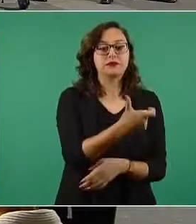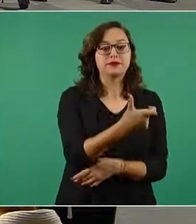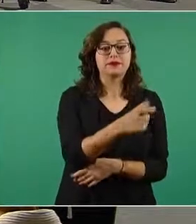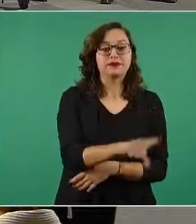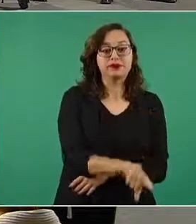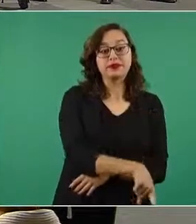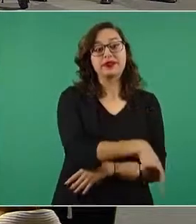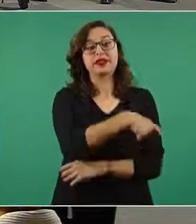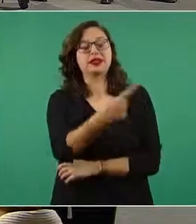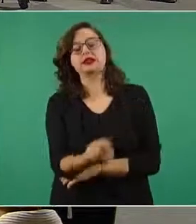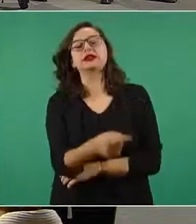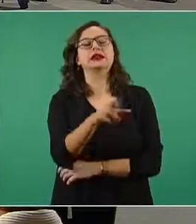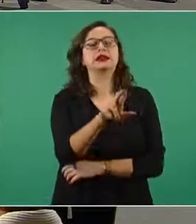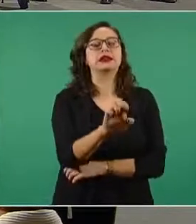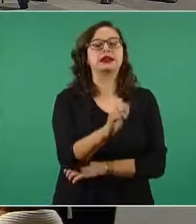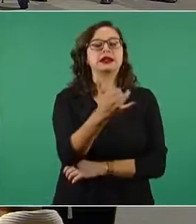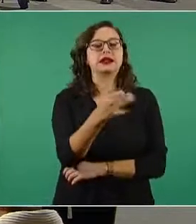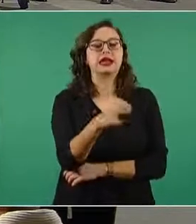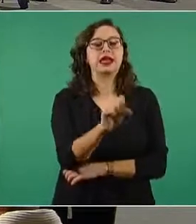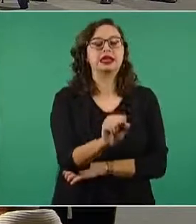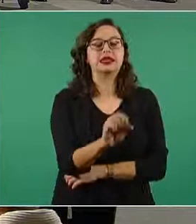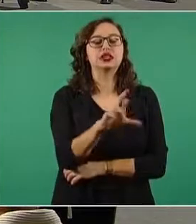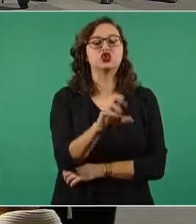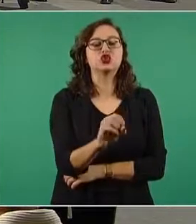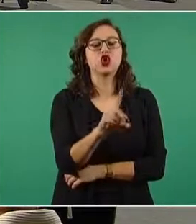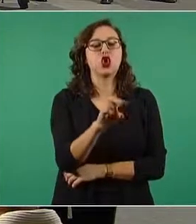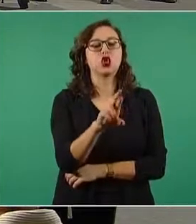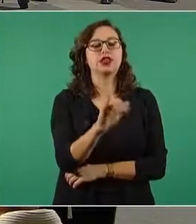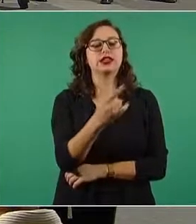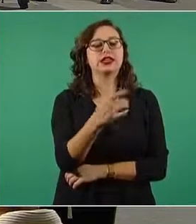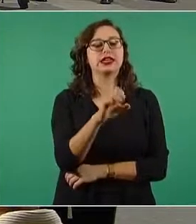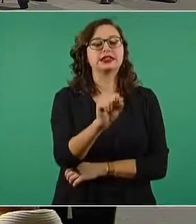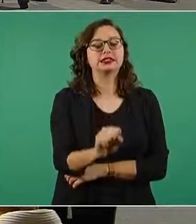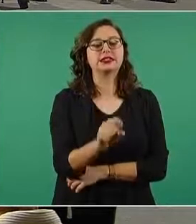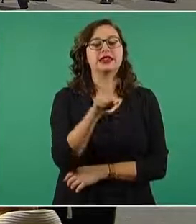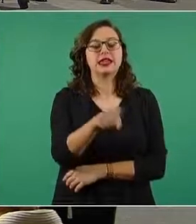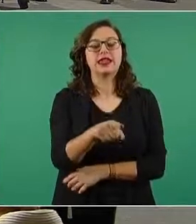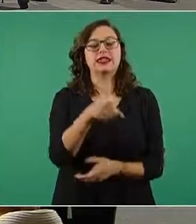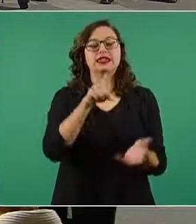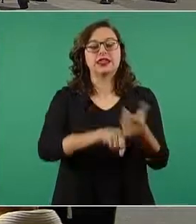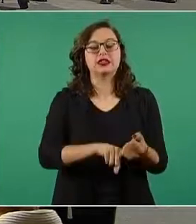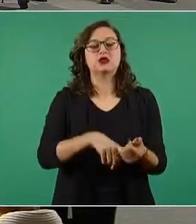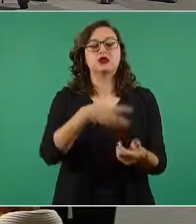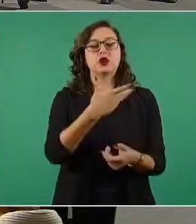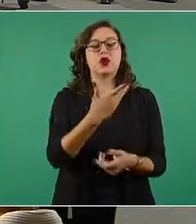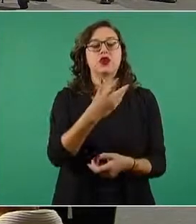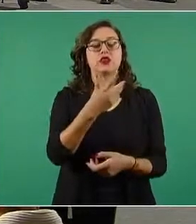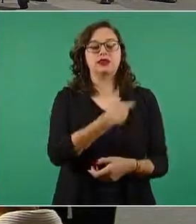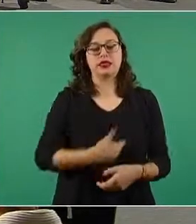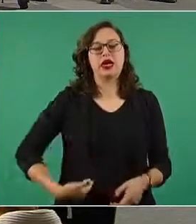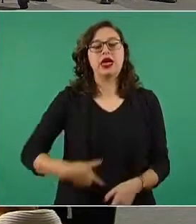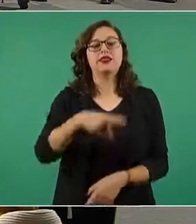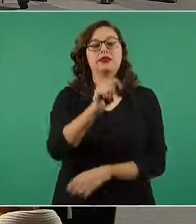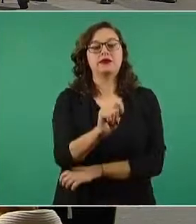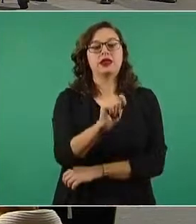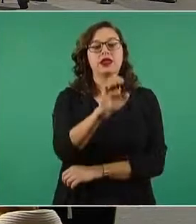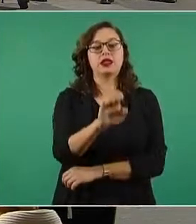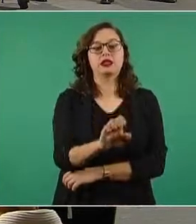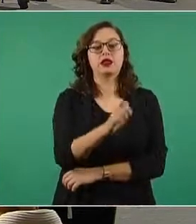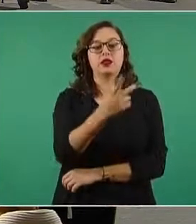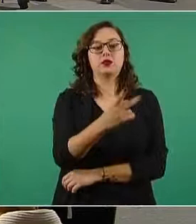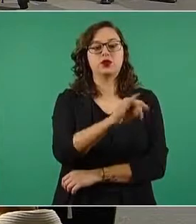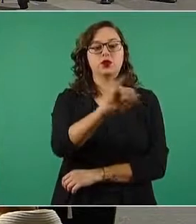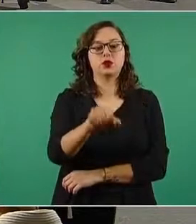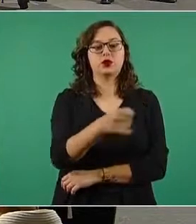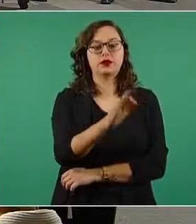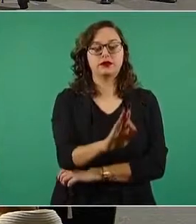Reyes Rodríguez del tribunal del poder judicial